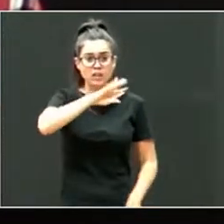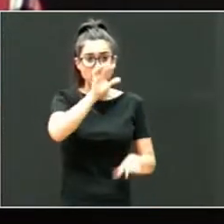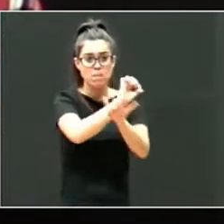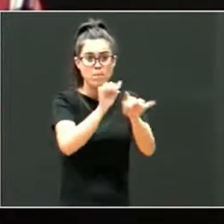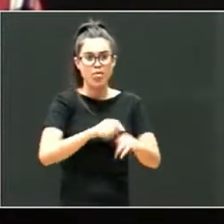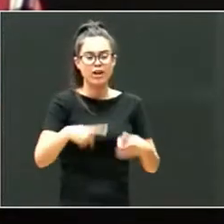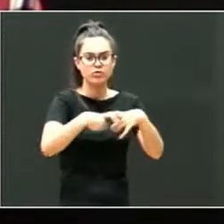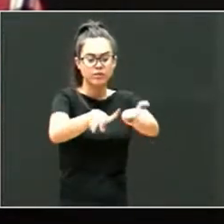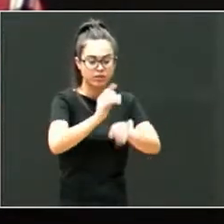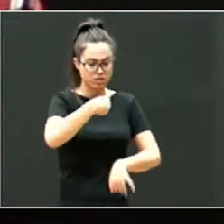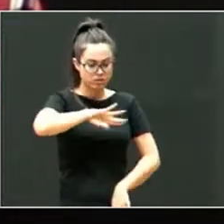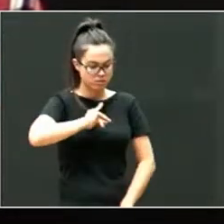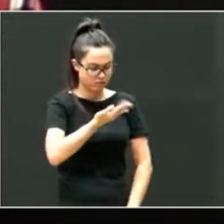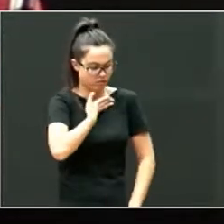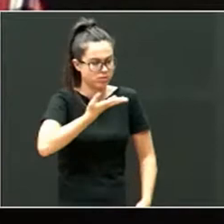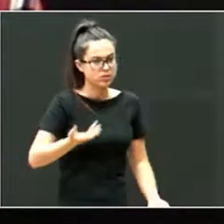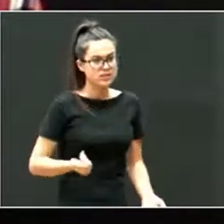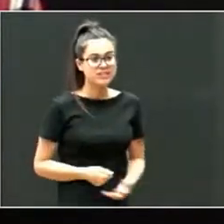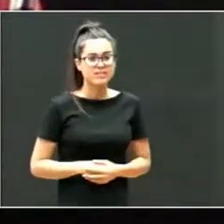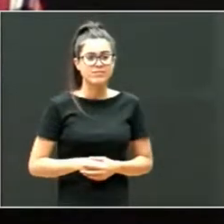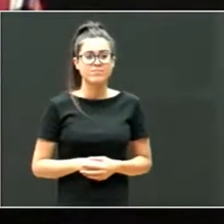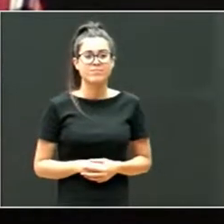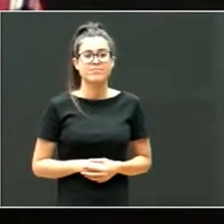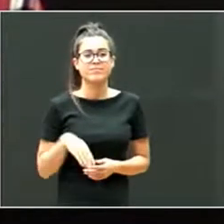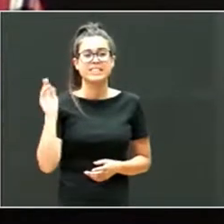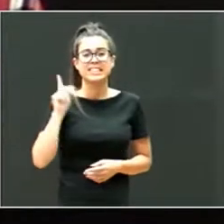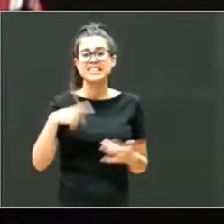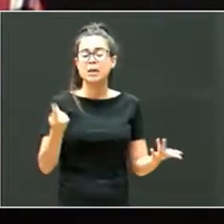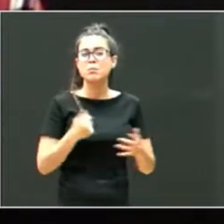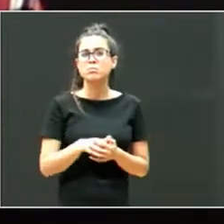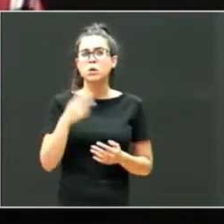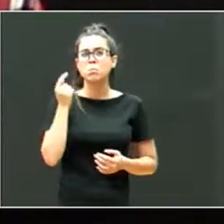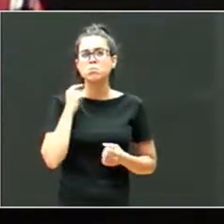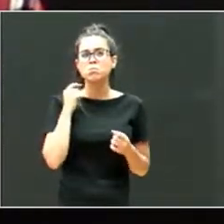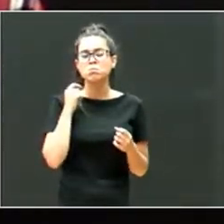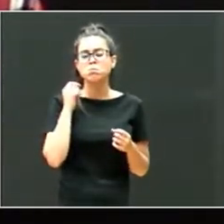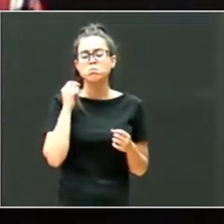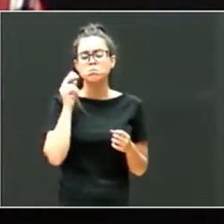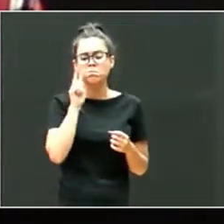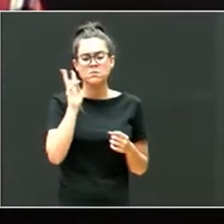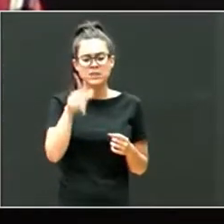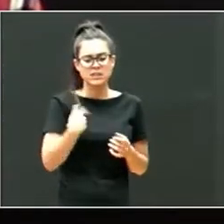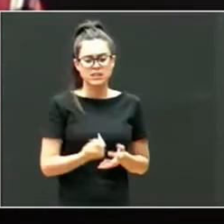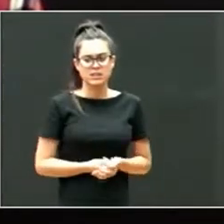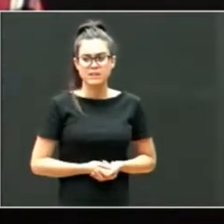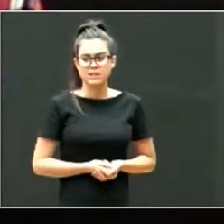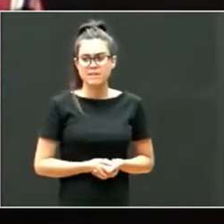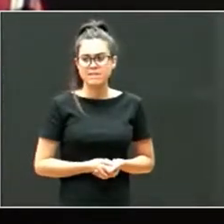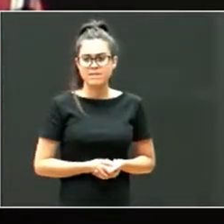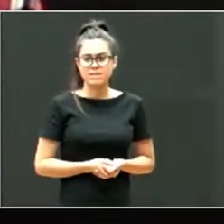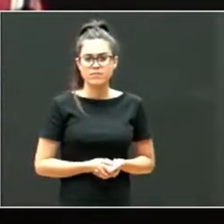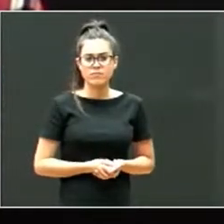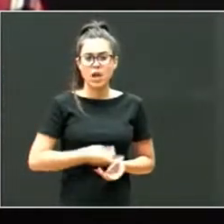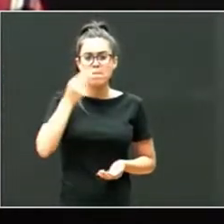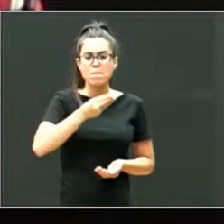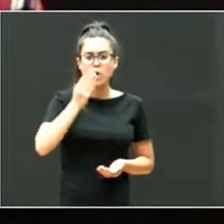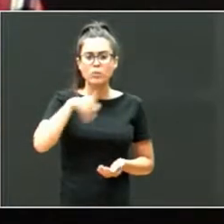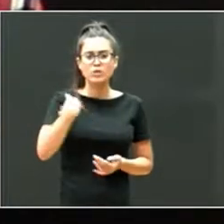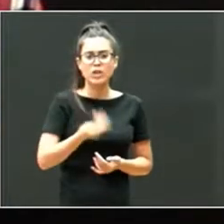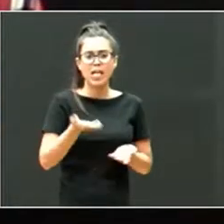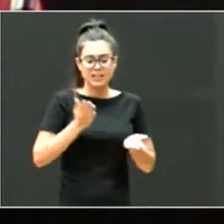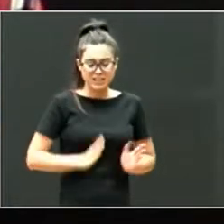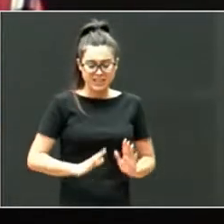les hace pupa. Por no decir que, bueno, he visto por primera vez el que ya decís que es bueno que los niños